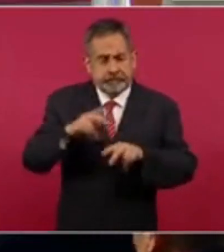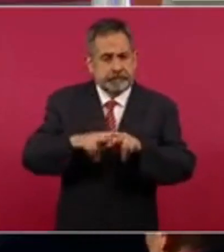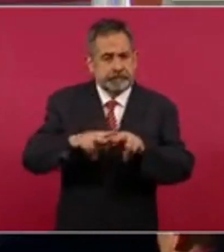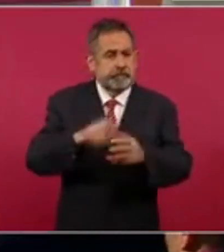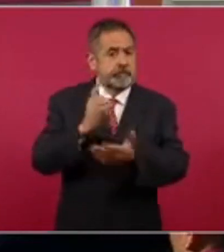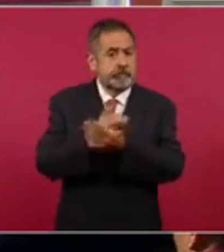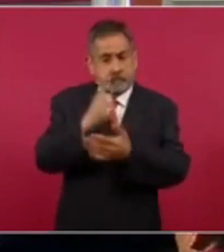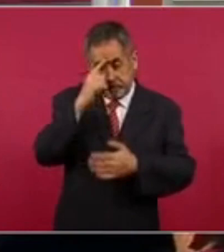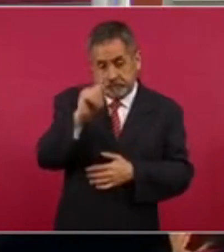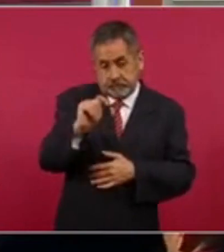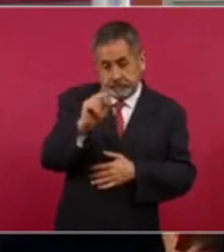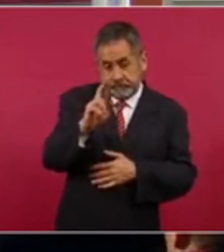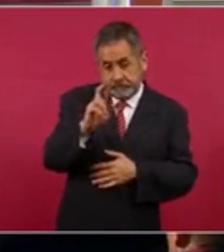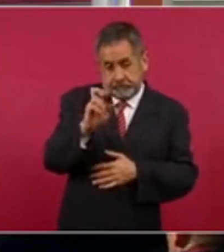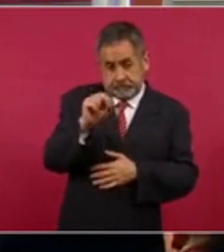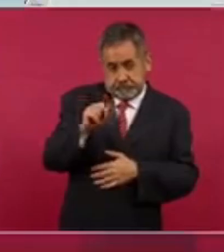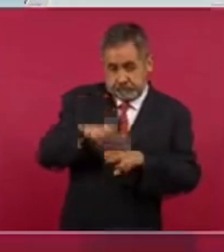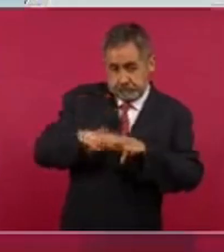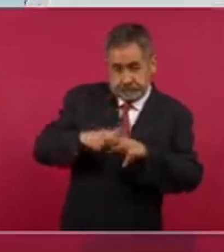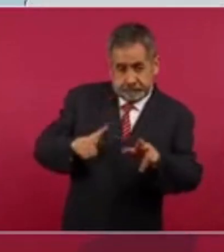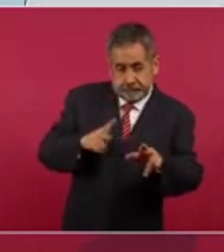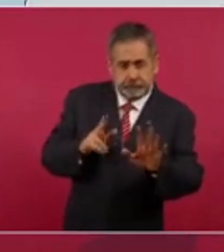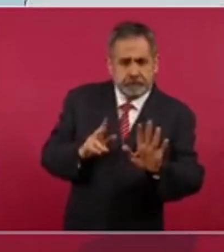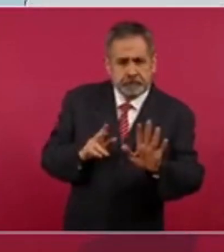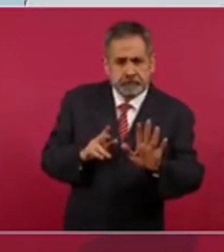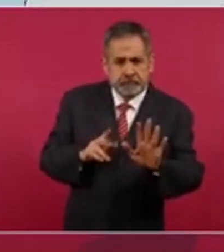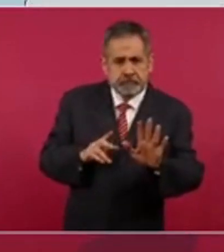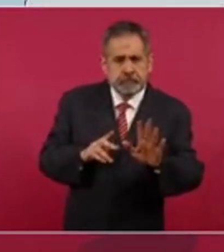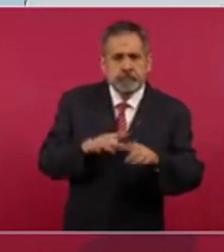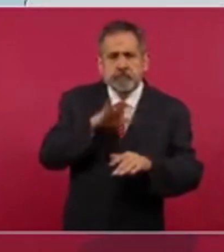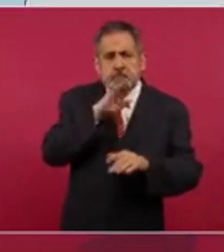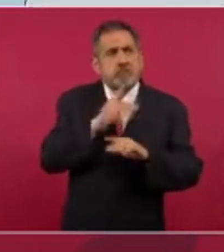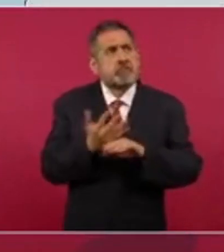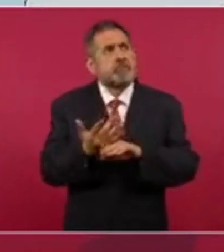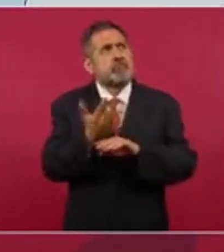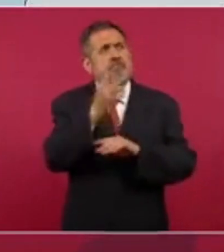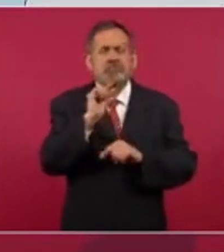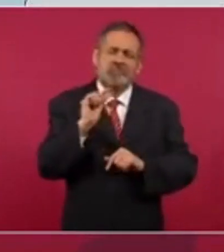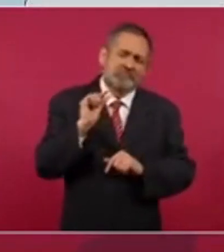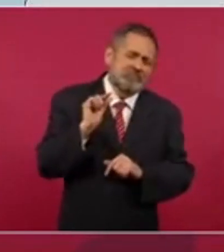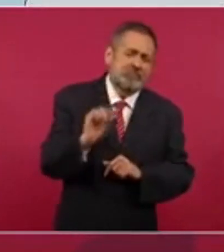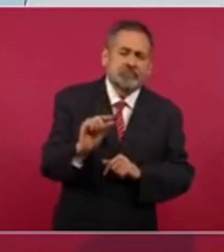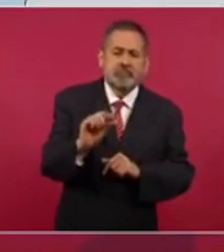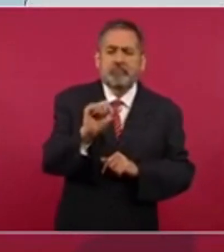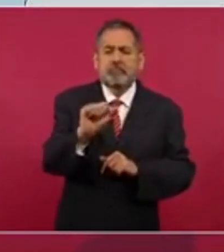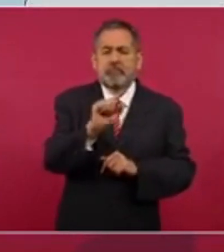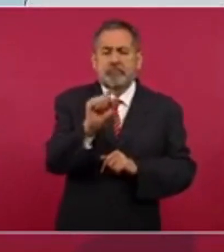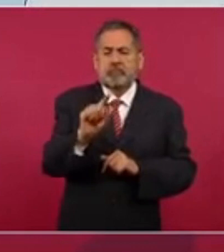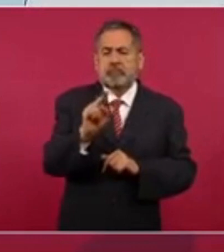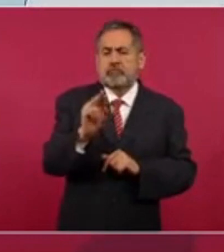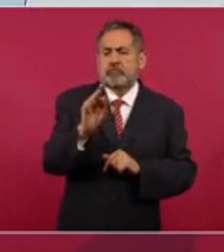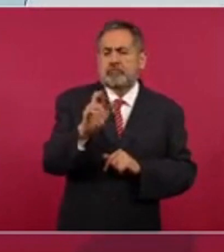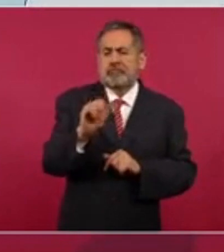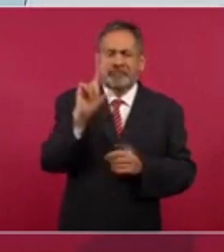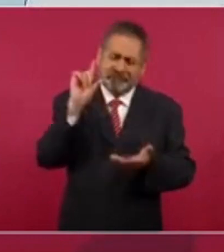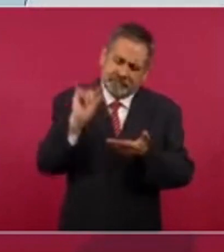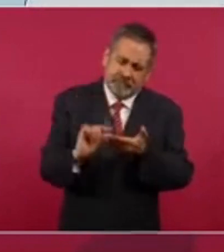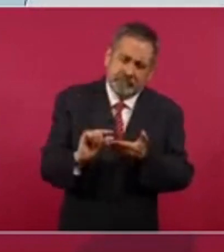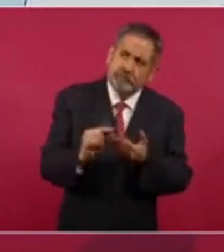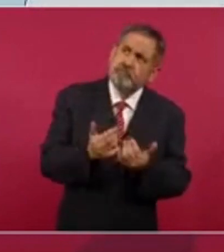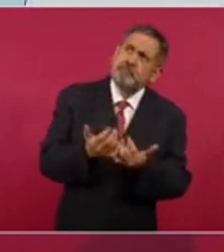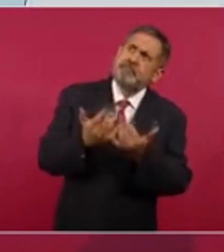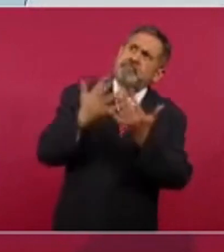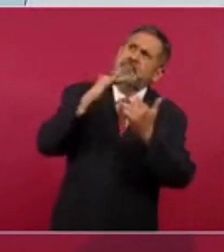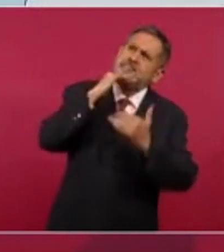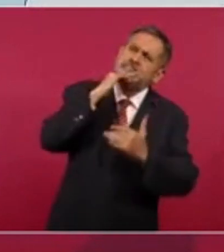de bajo contenido en azufre, no contaminante, sino